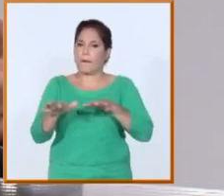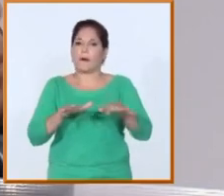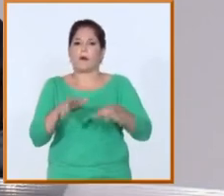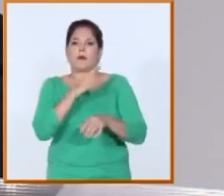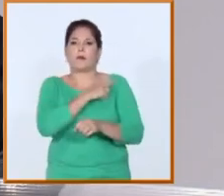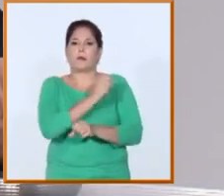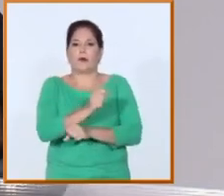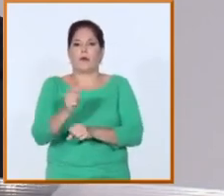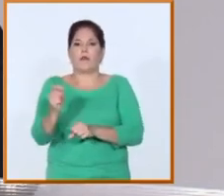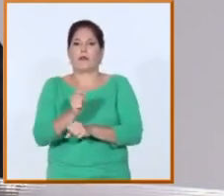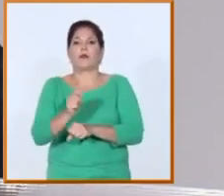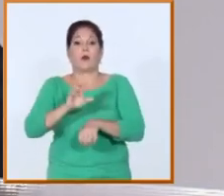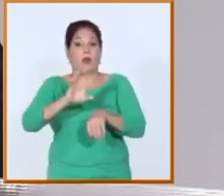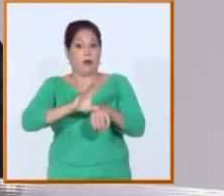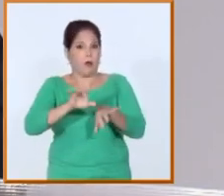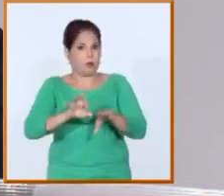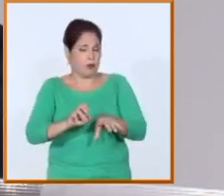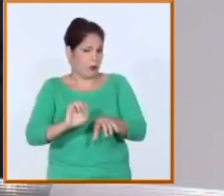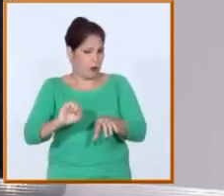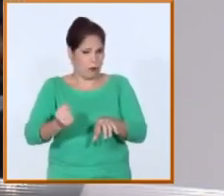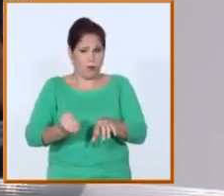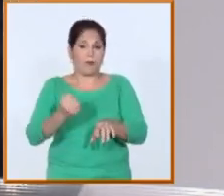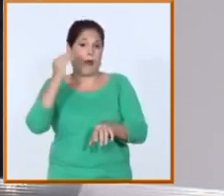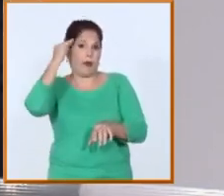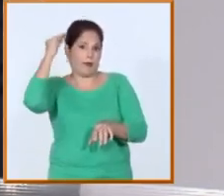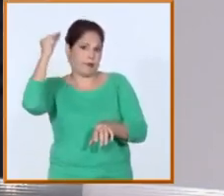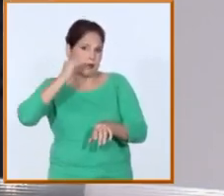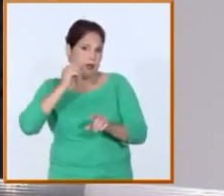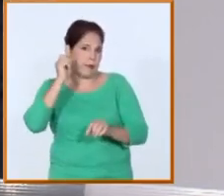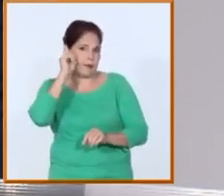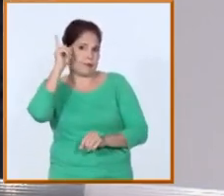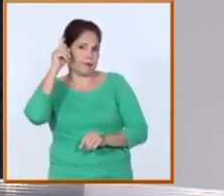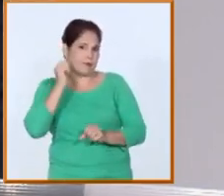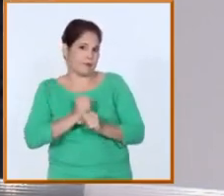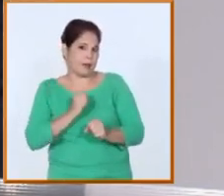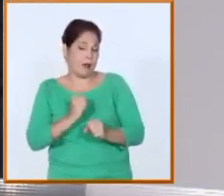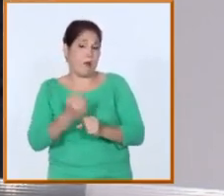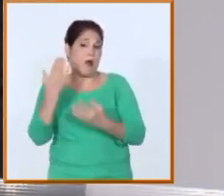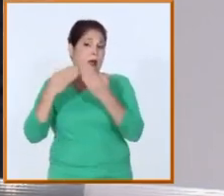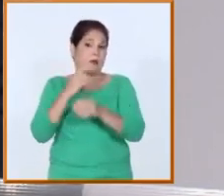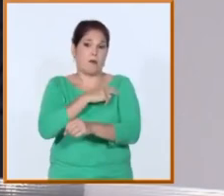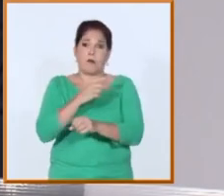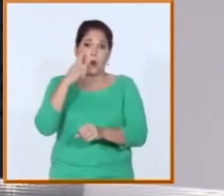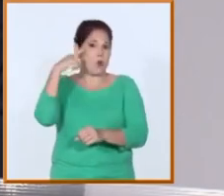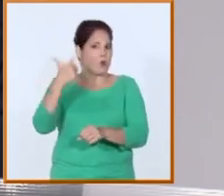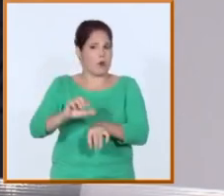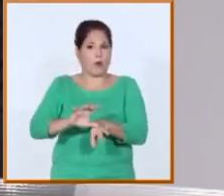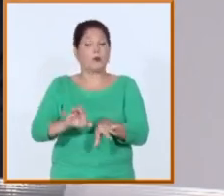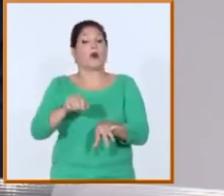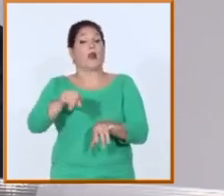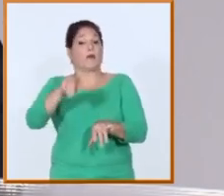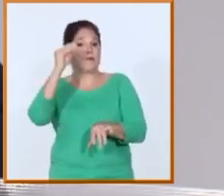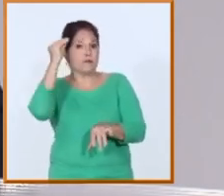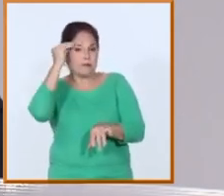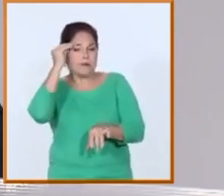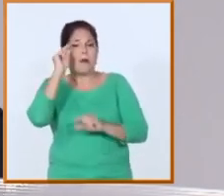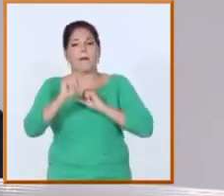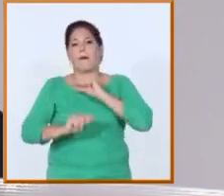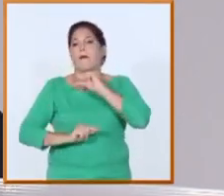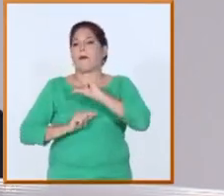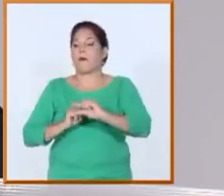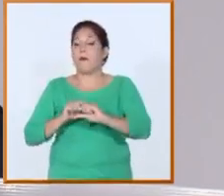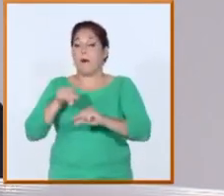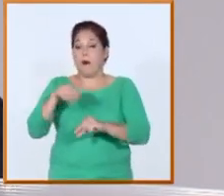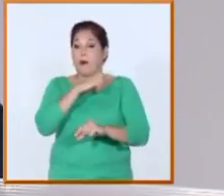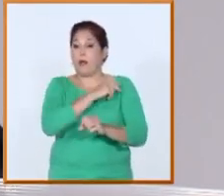profesores en este sentido, utilizando pertinentemente las tecnologías y las experiencias aprendidas. Estamos en un curso, en un curso donde la